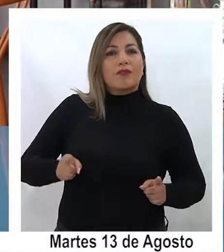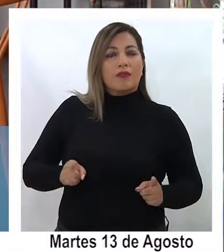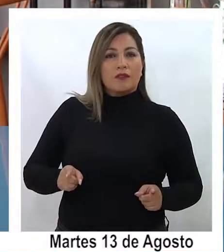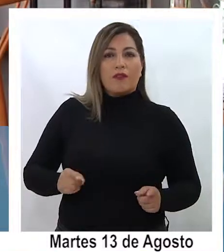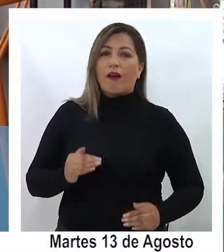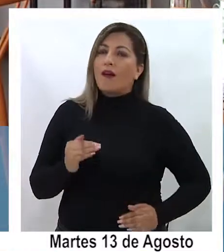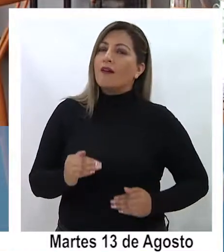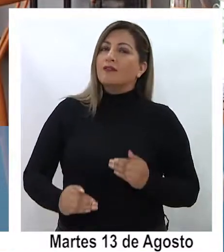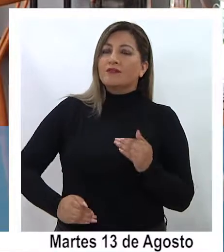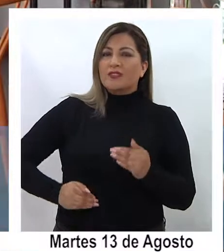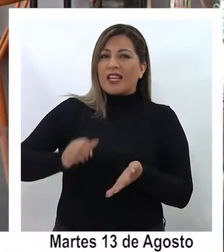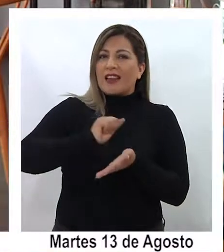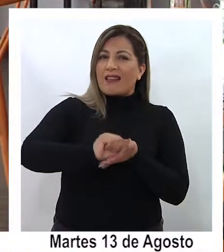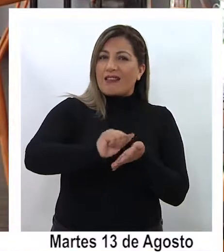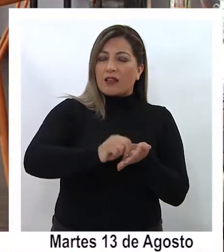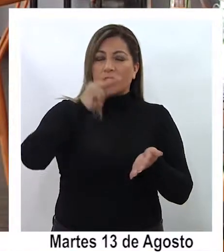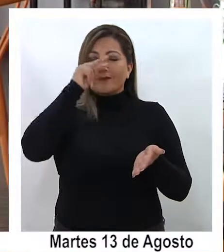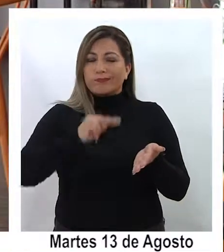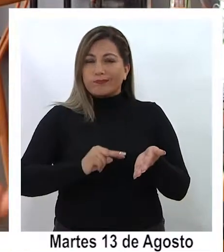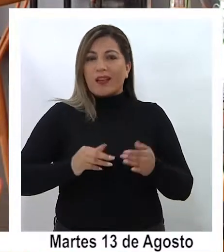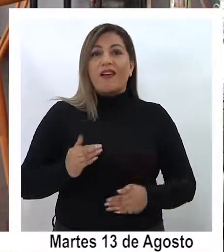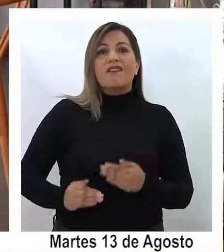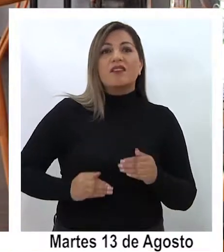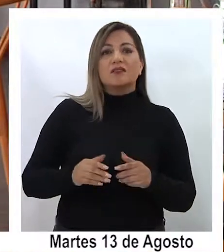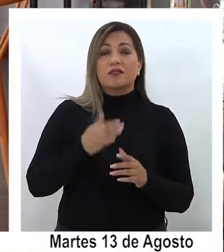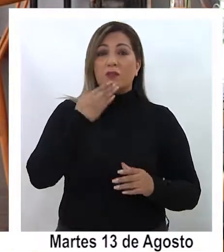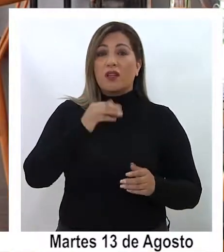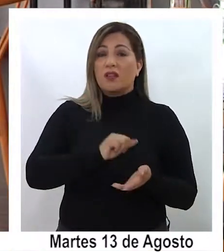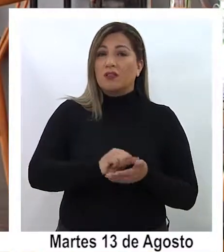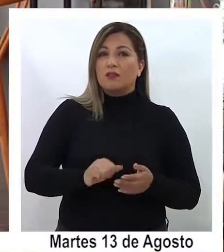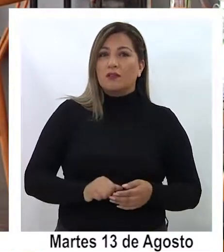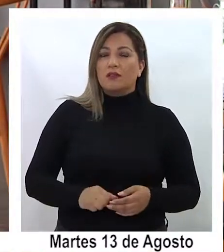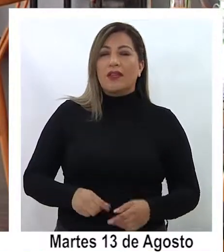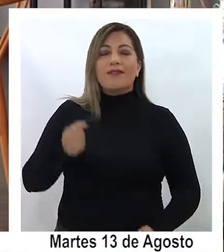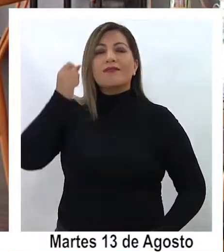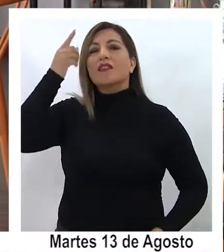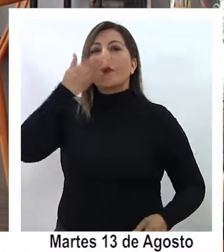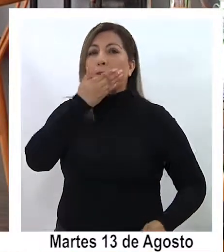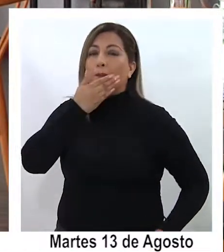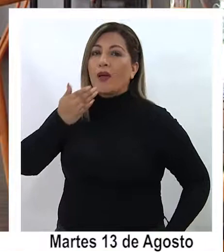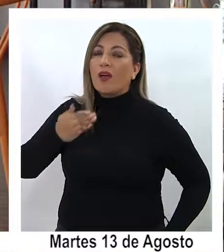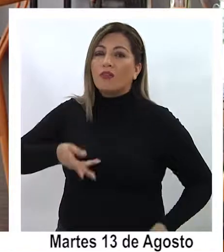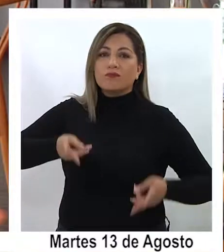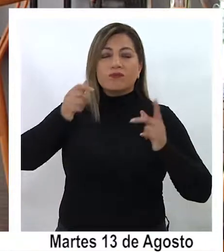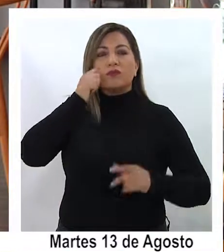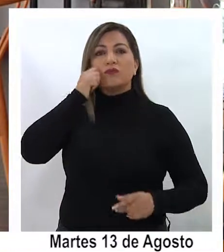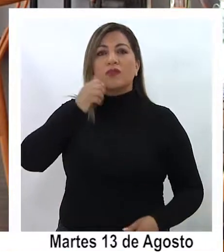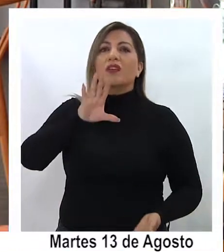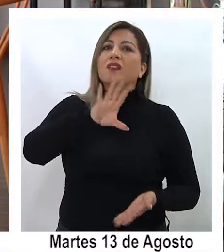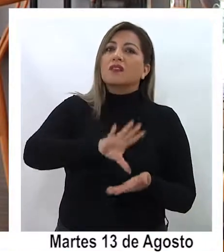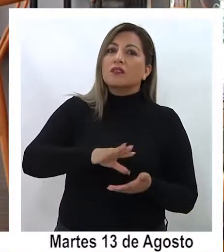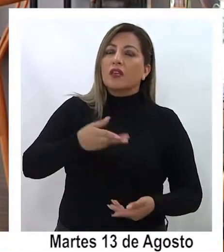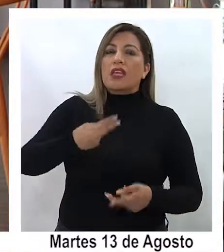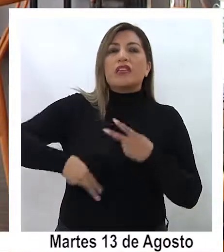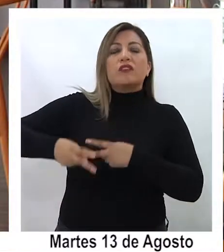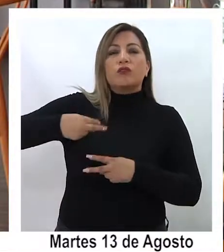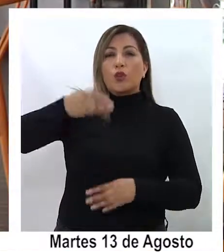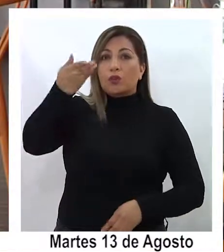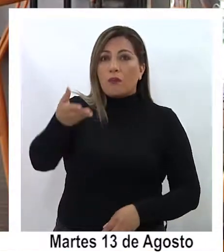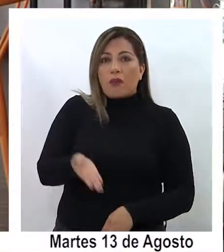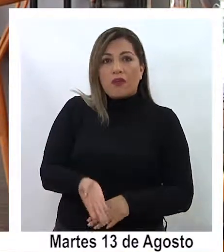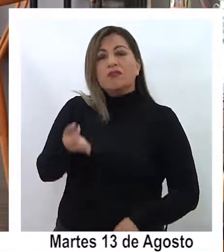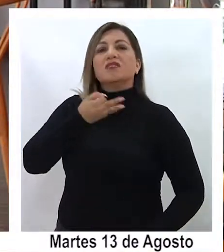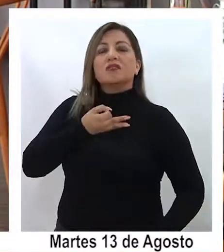seguir adelante con esta agenda tenemos que ampliar la comprensión de los derechos humanos nuestro país, por estas razones históricas que usted menciona